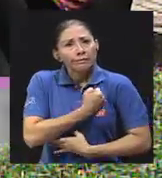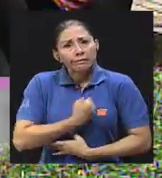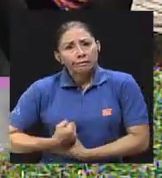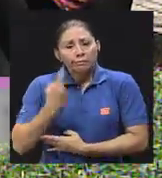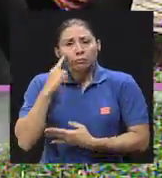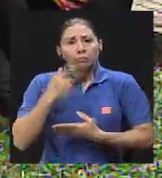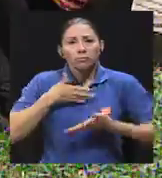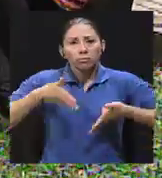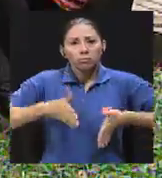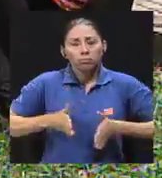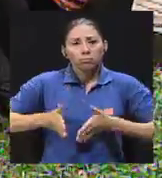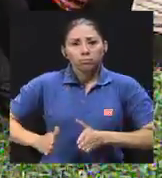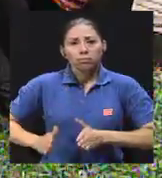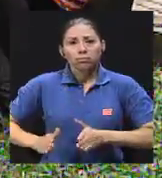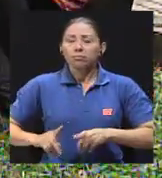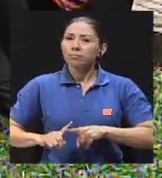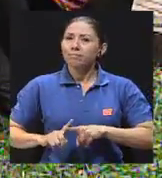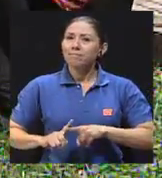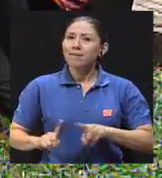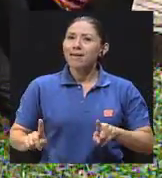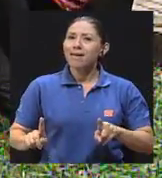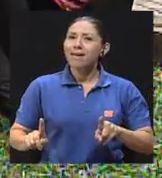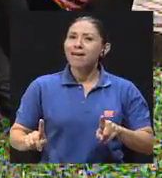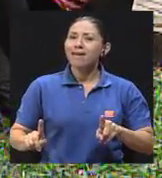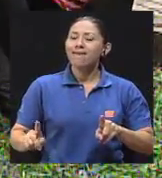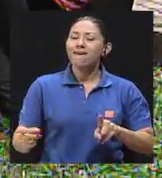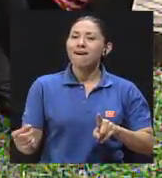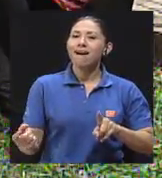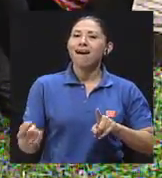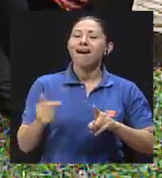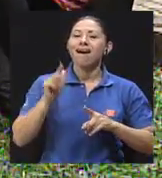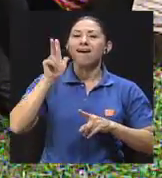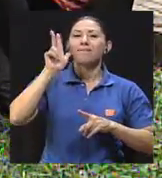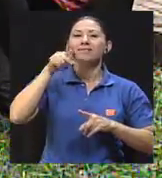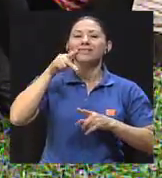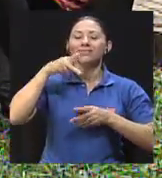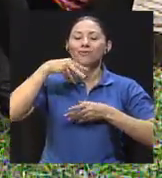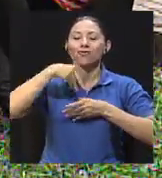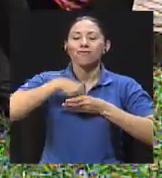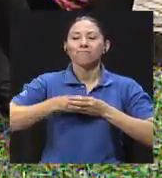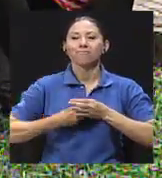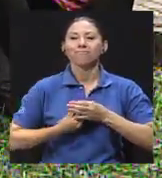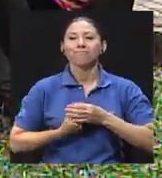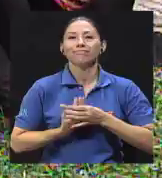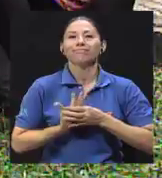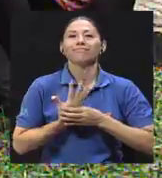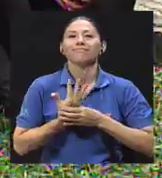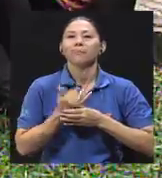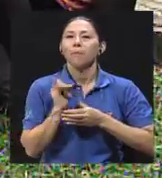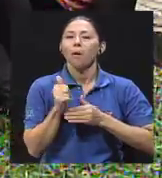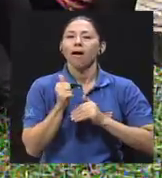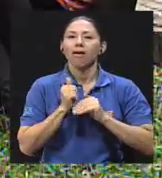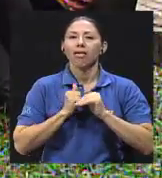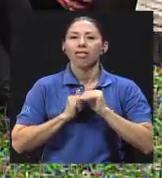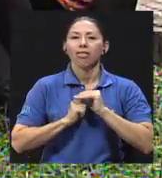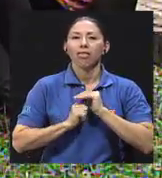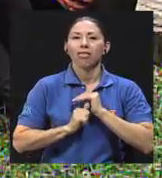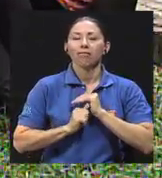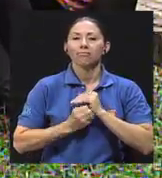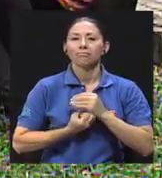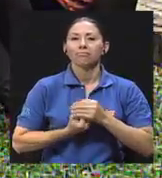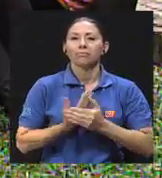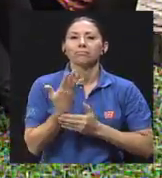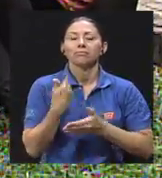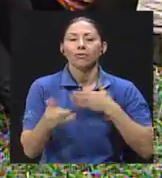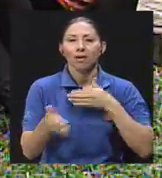Pero en el momento que me preguntaron, me salió el machismo. El machismo está ahí, escondido, y